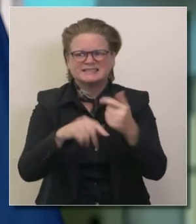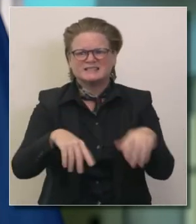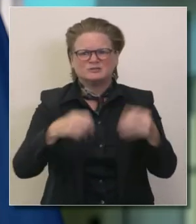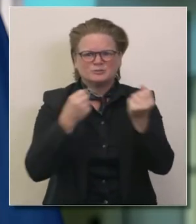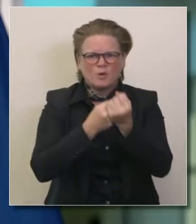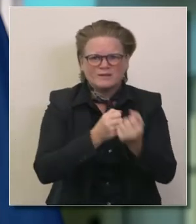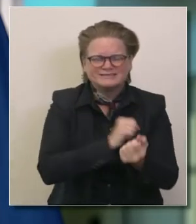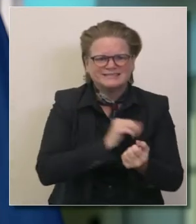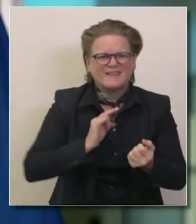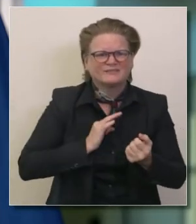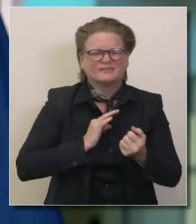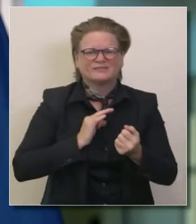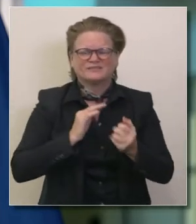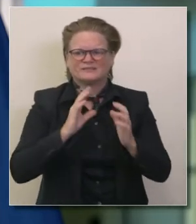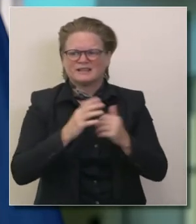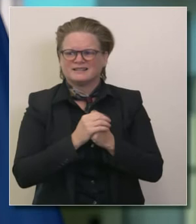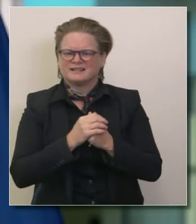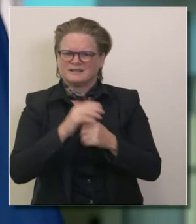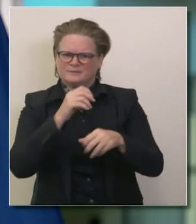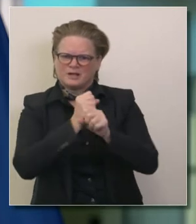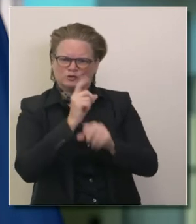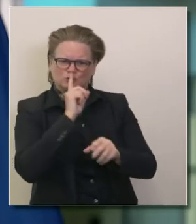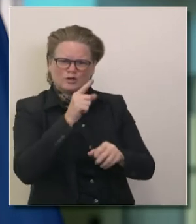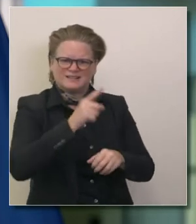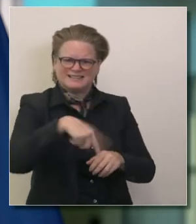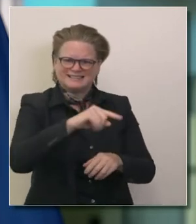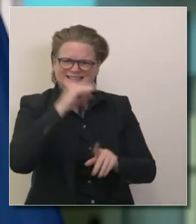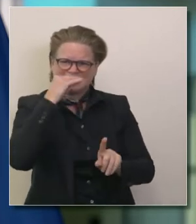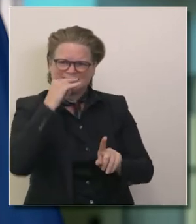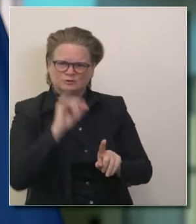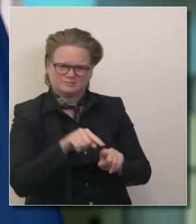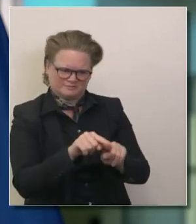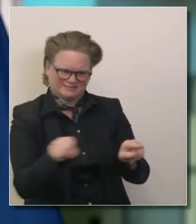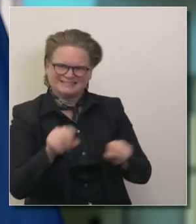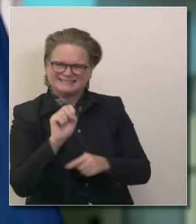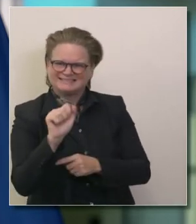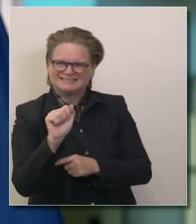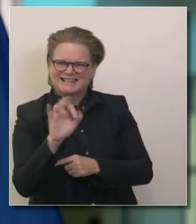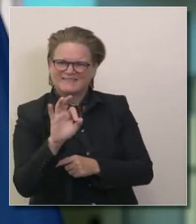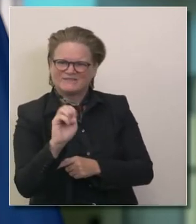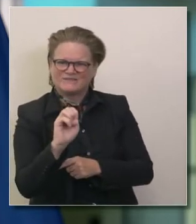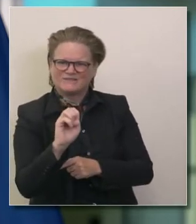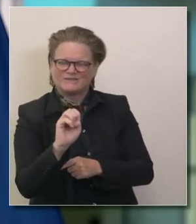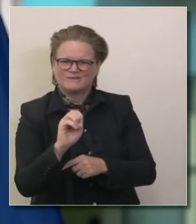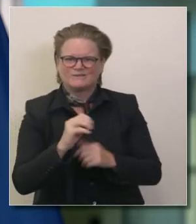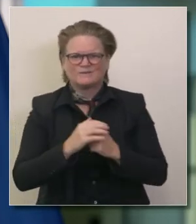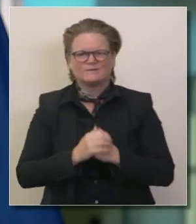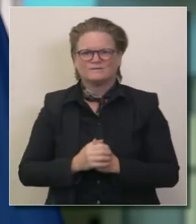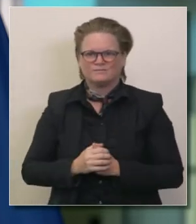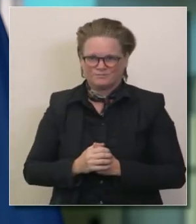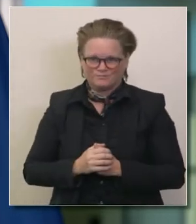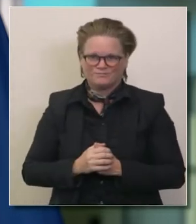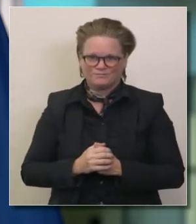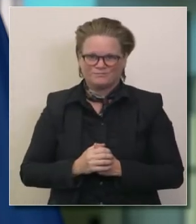para profesionales personal de la escuela y asegurándonos obviamente que nuestros hijos estén seguros durante toda esa experiencia